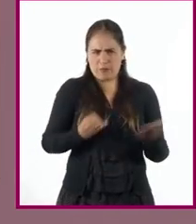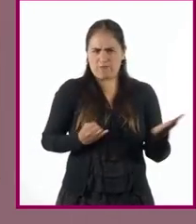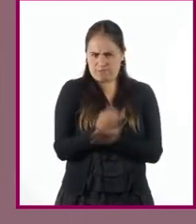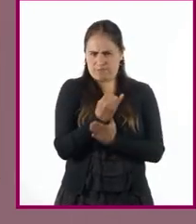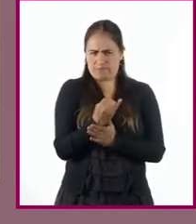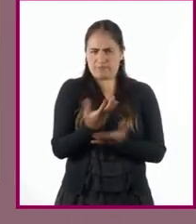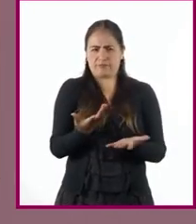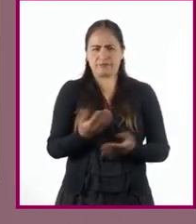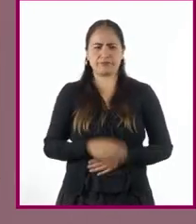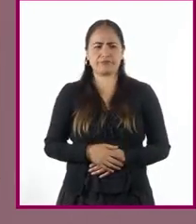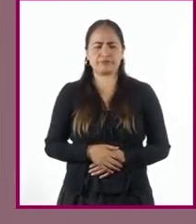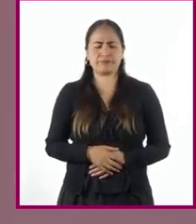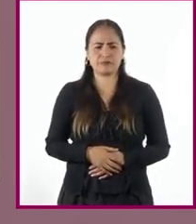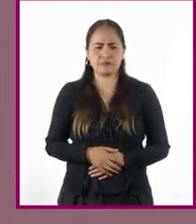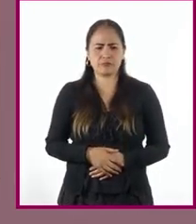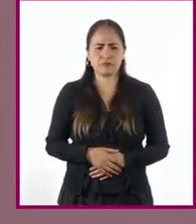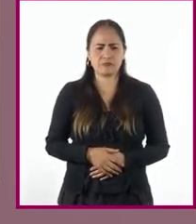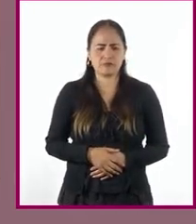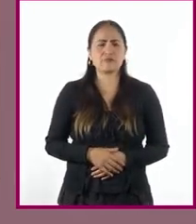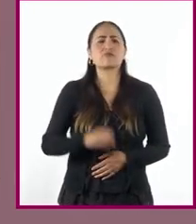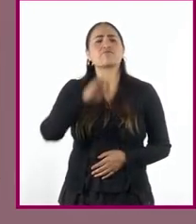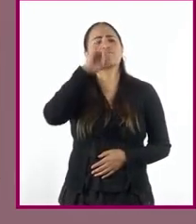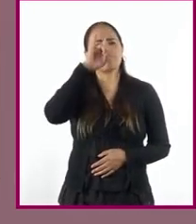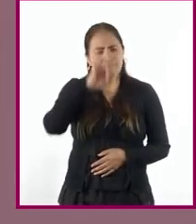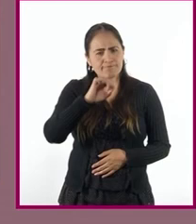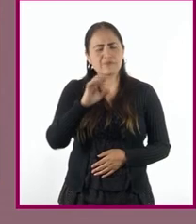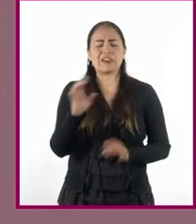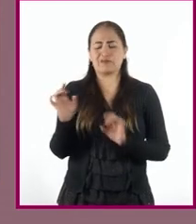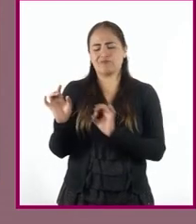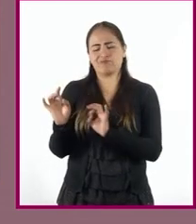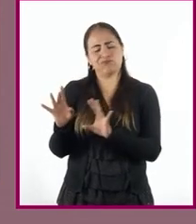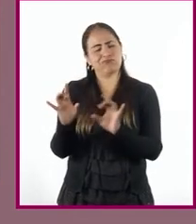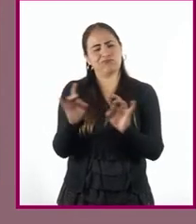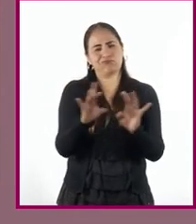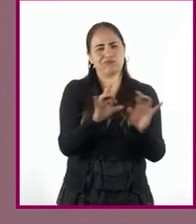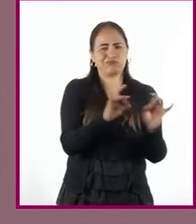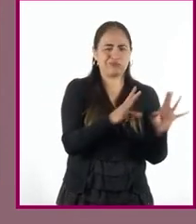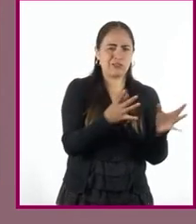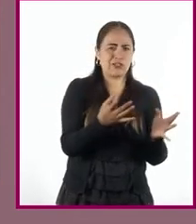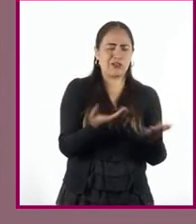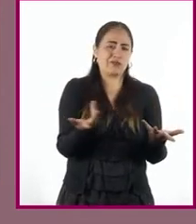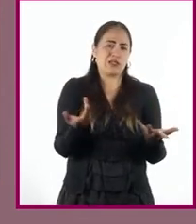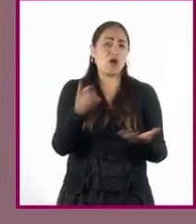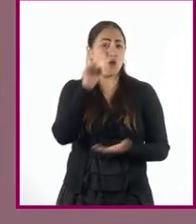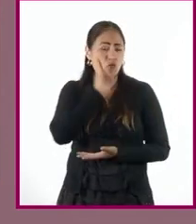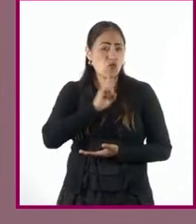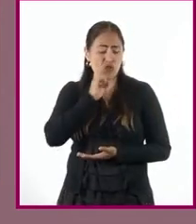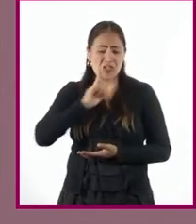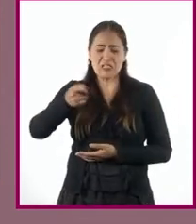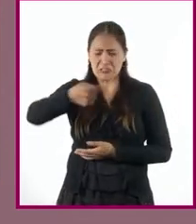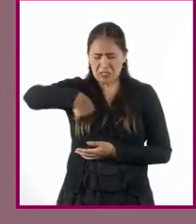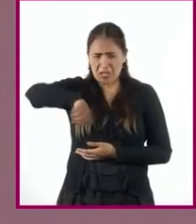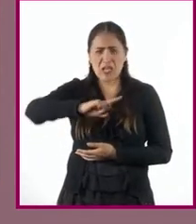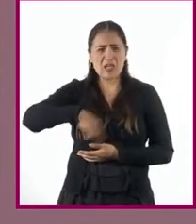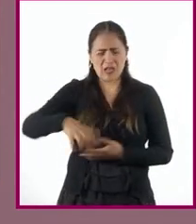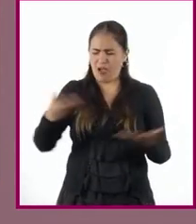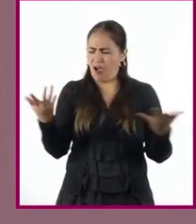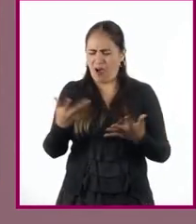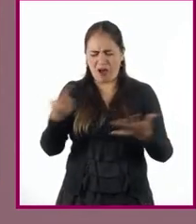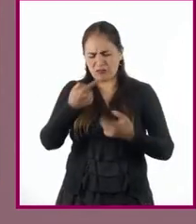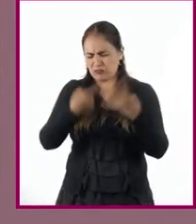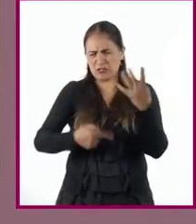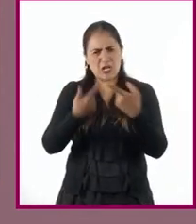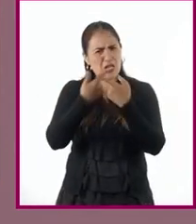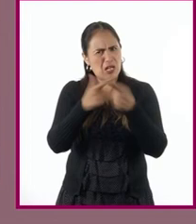Evidentemente, las circunstancias se impusieron. Como las mujeres tenían capacidad para hacer cualquier cosa y tuvieron